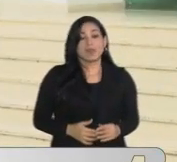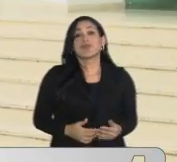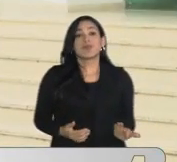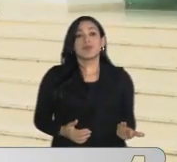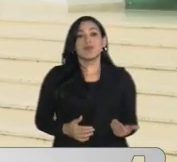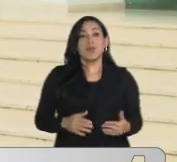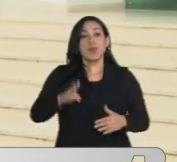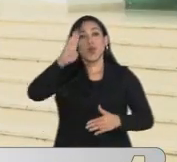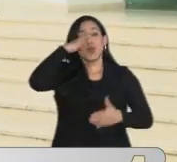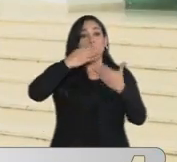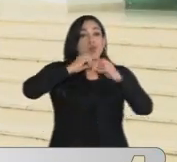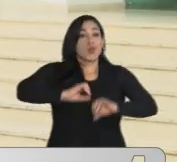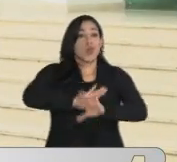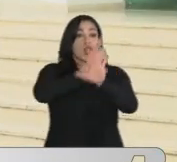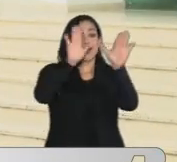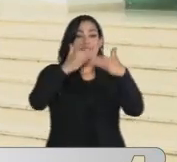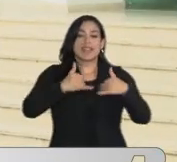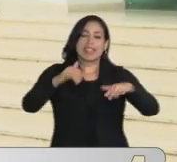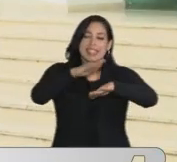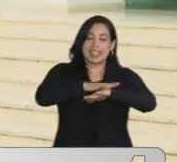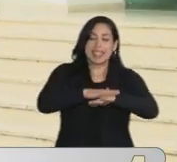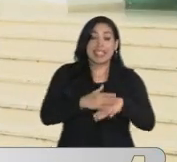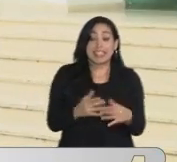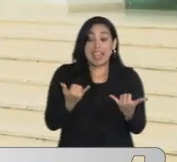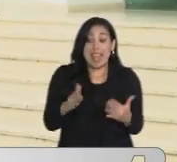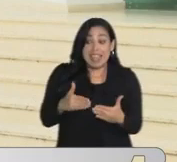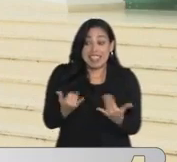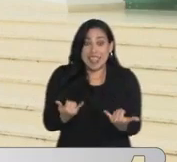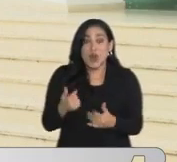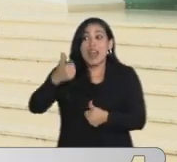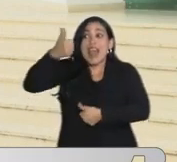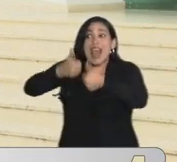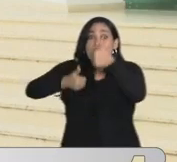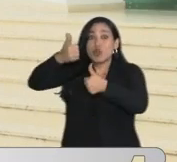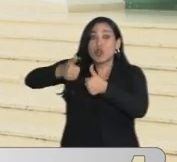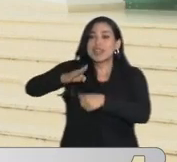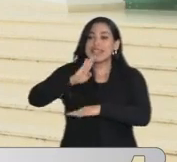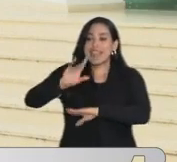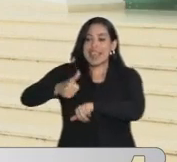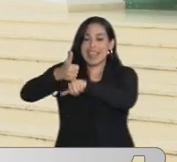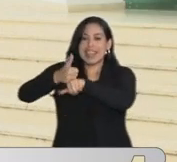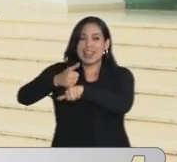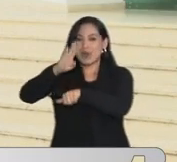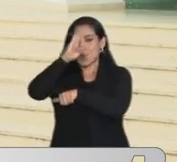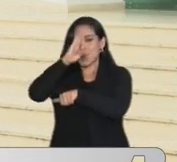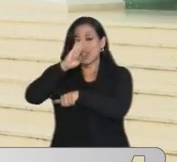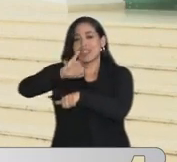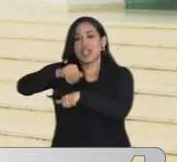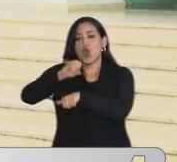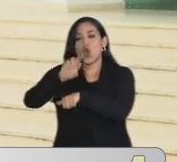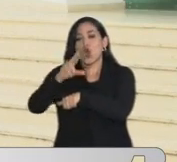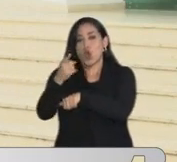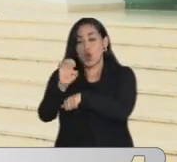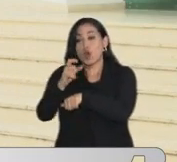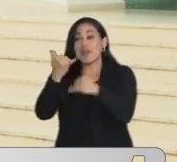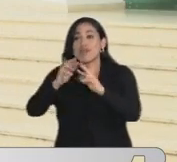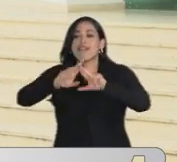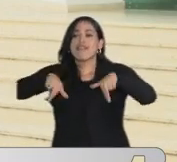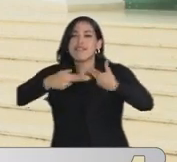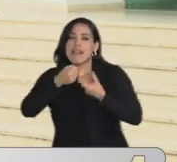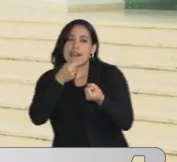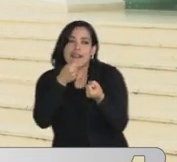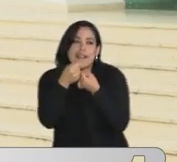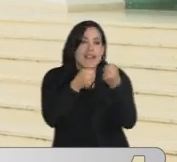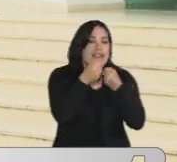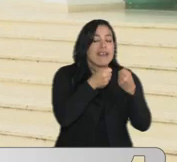Luisa, televidentes, muy buena tarde. Precisamente en este momento, las autoridades en cabeza del general Jorge Luis Vargas brindan una rueda de